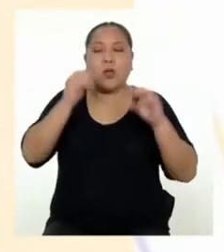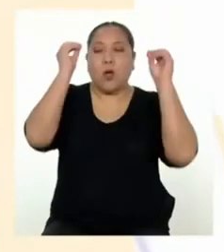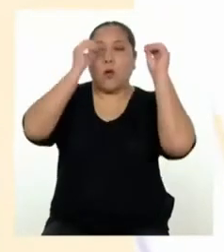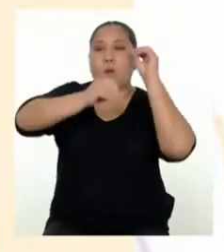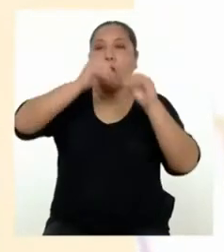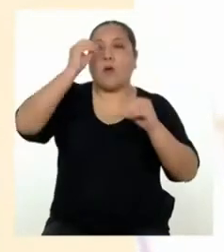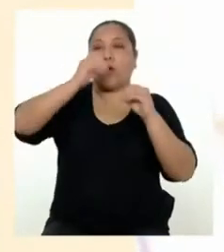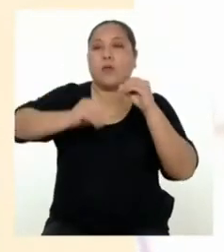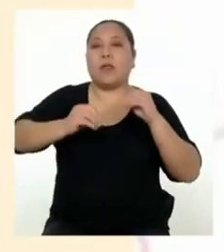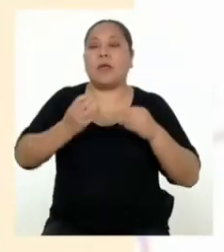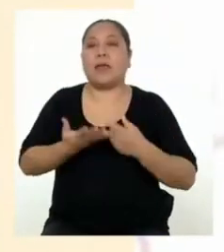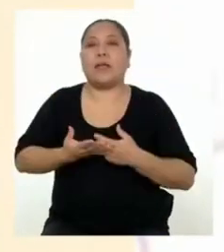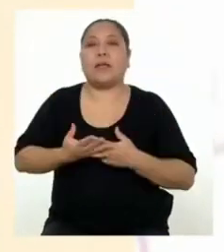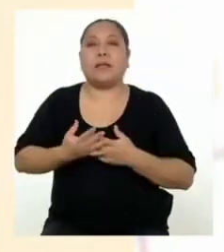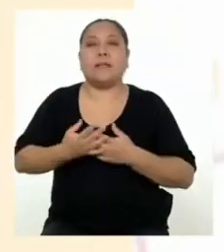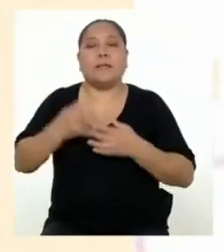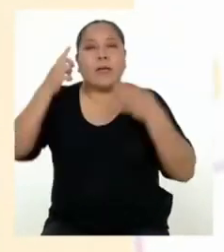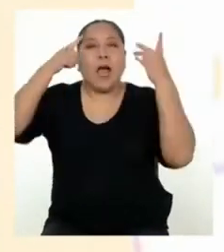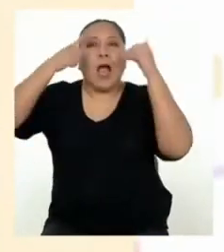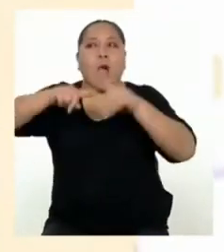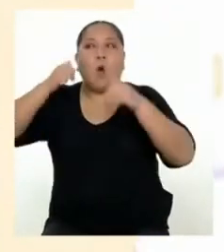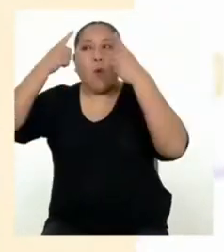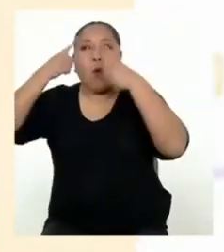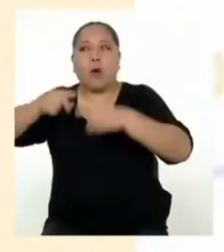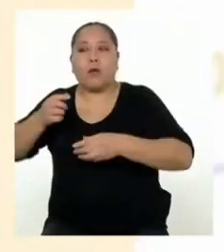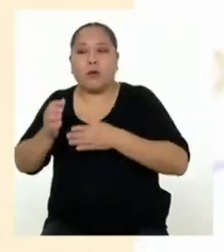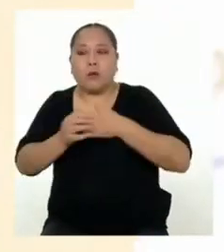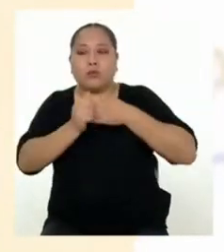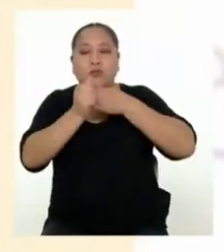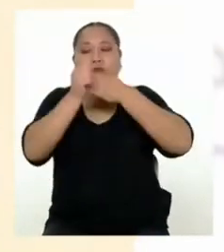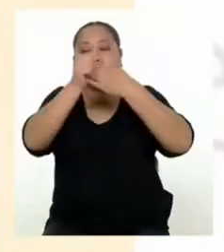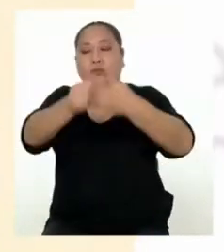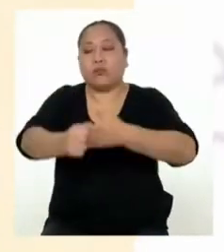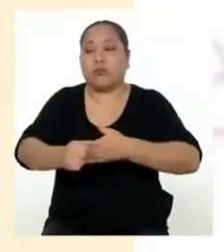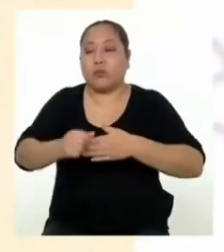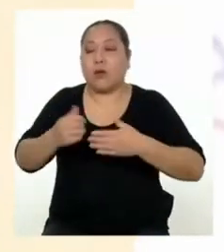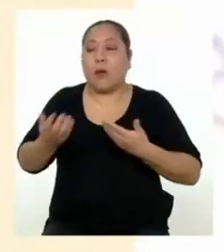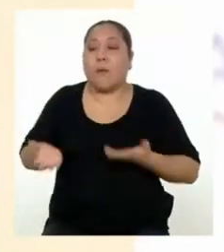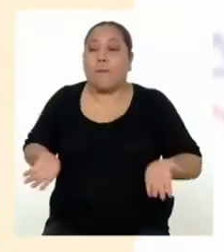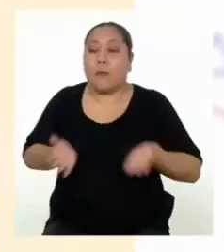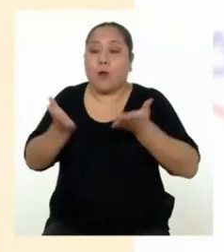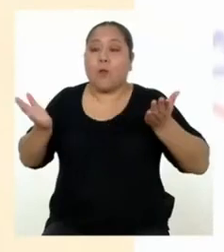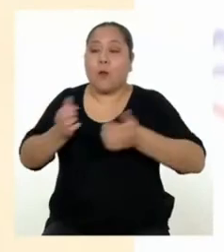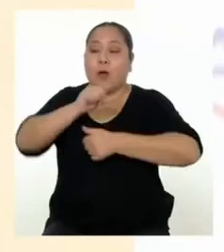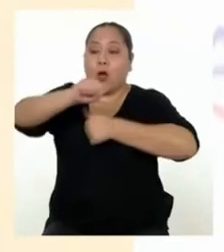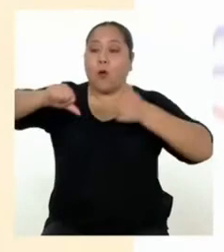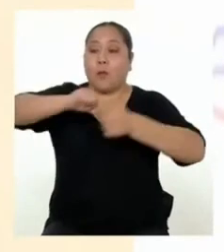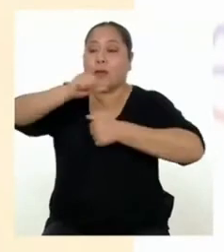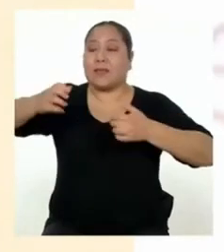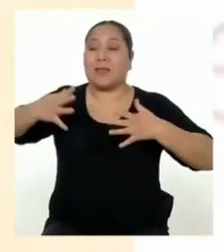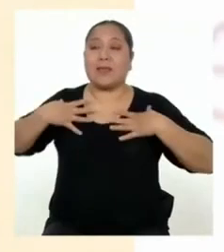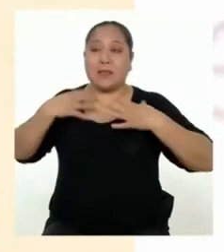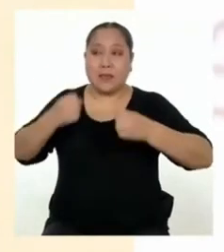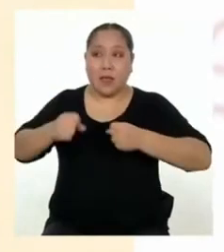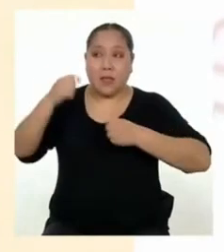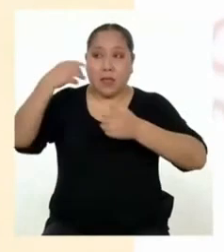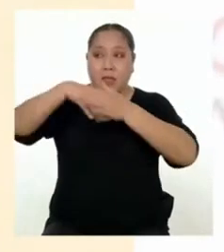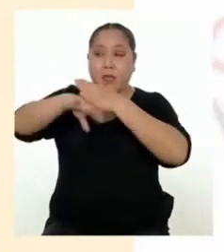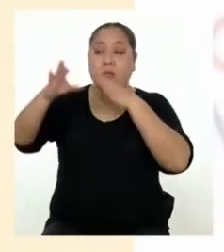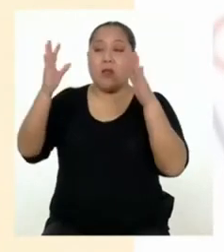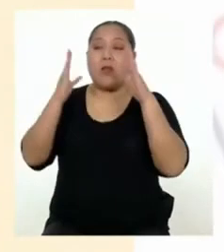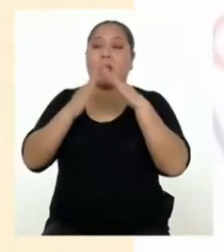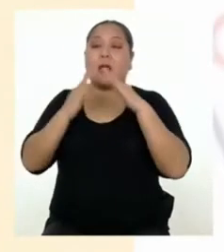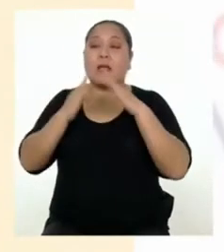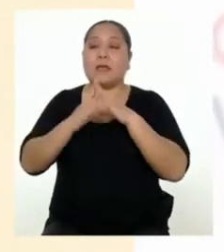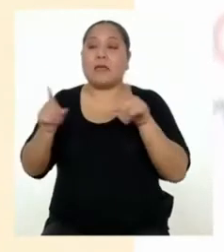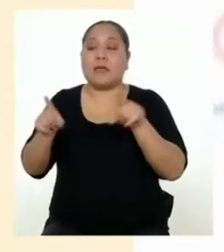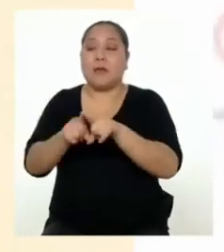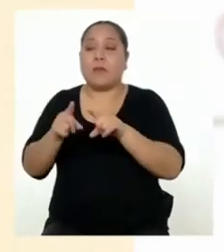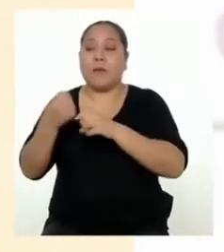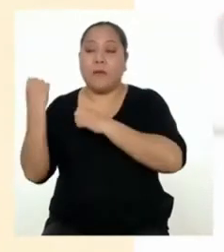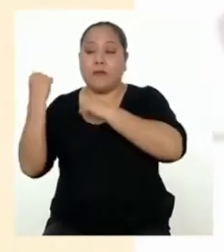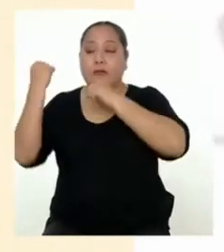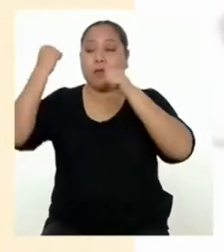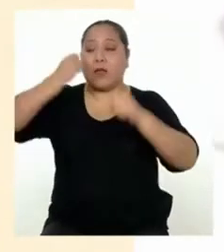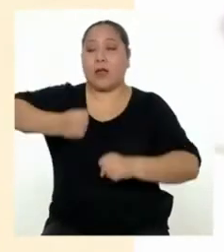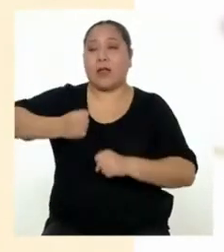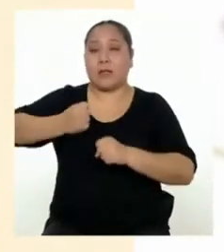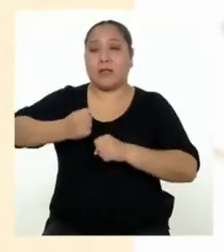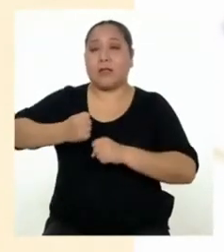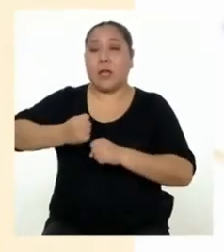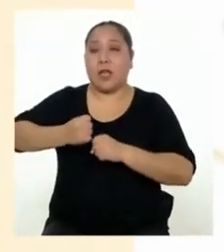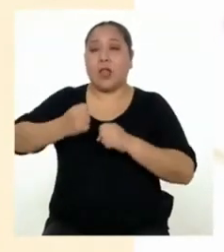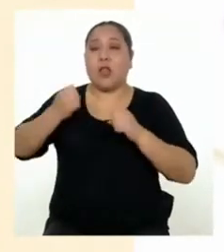acuerdos que servirán como guía para promover una convivencia sana en el hogar y también fortalecer los vínculos de la familia. Ese es un gran